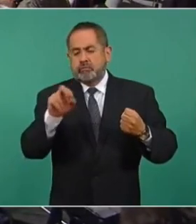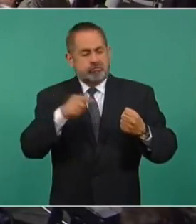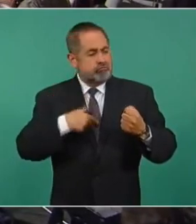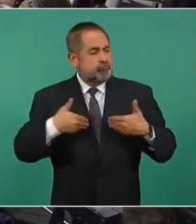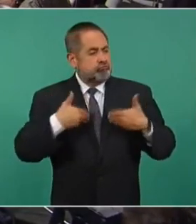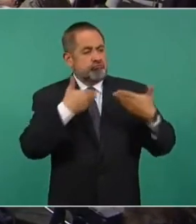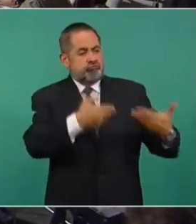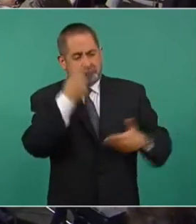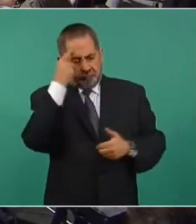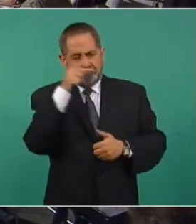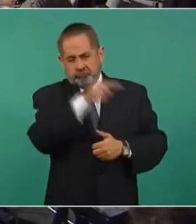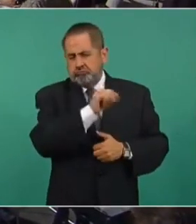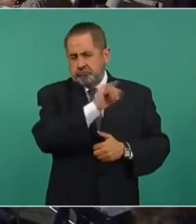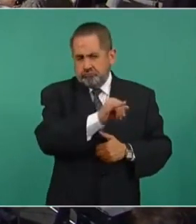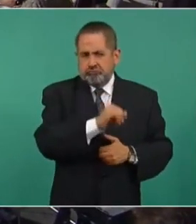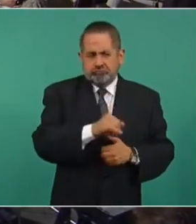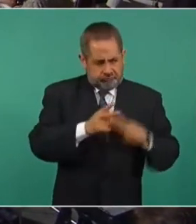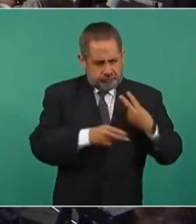confianza.